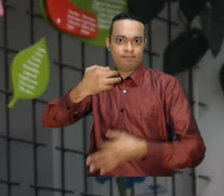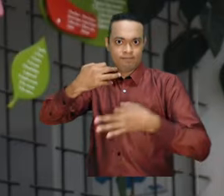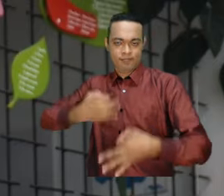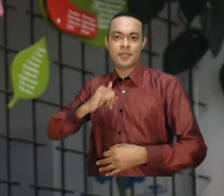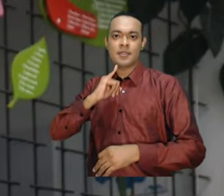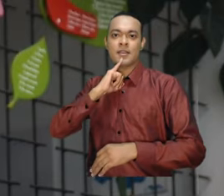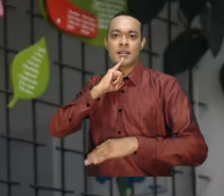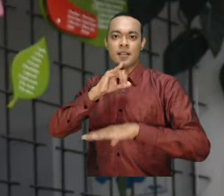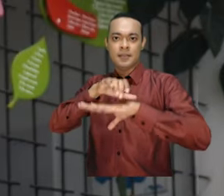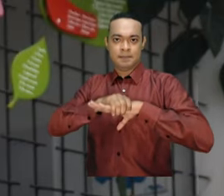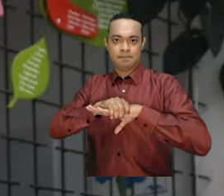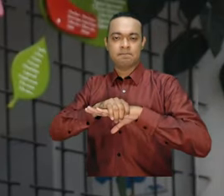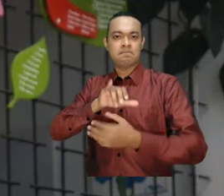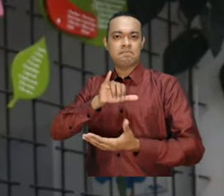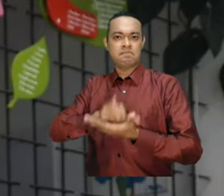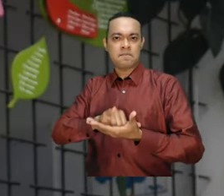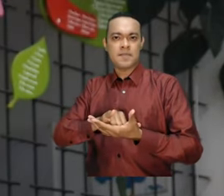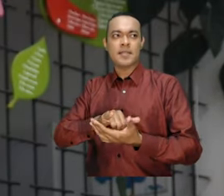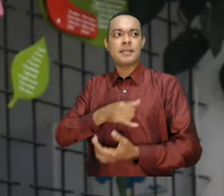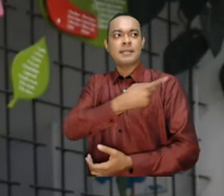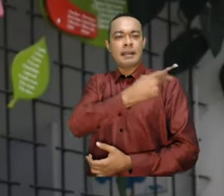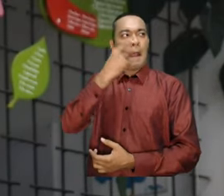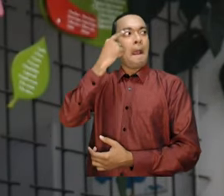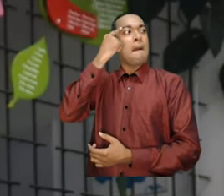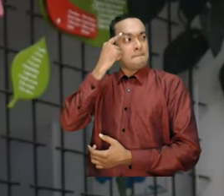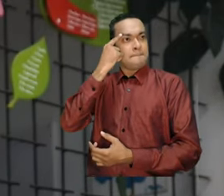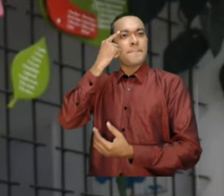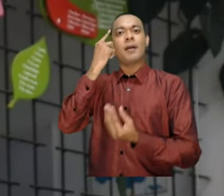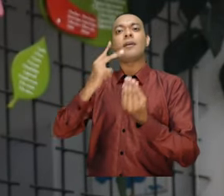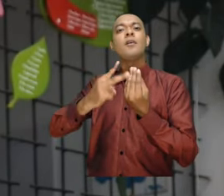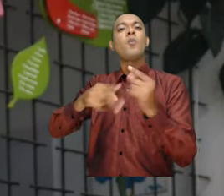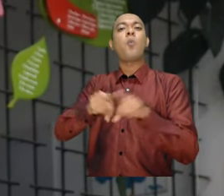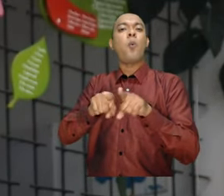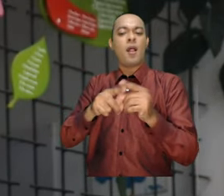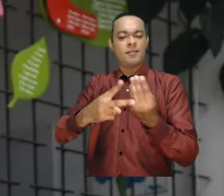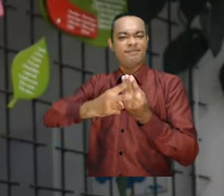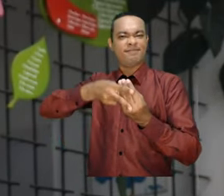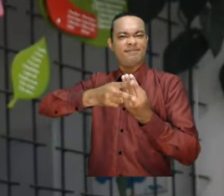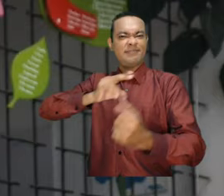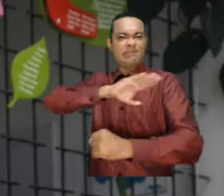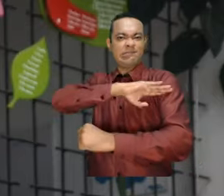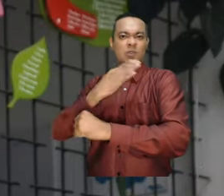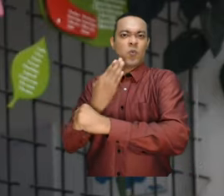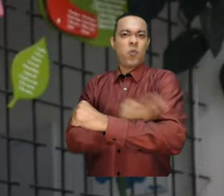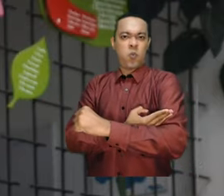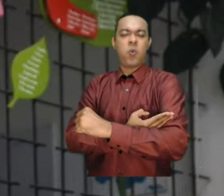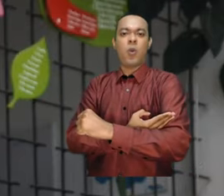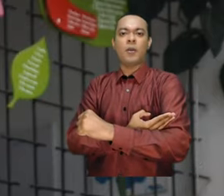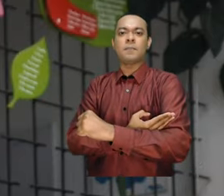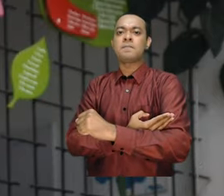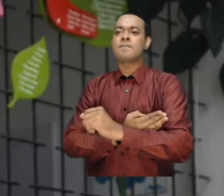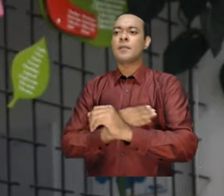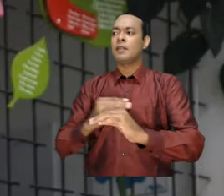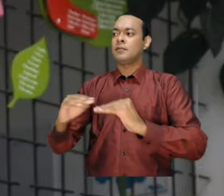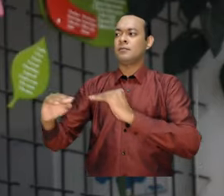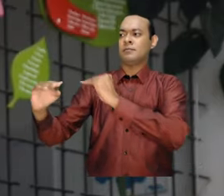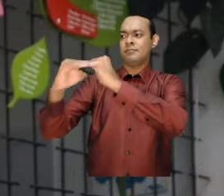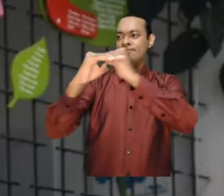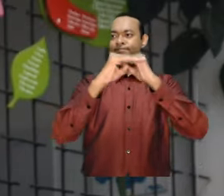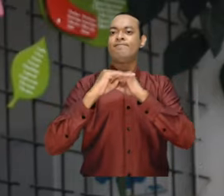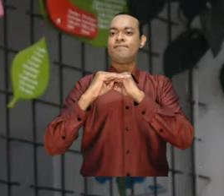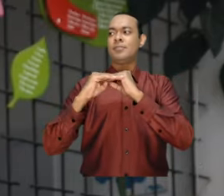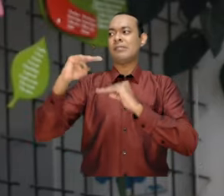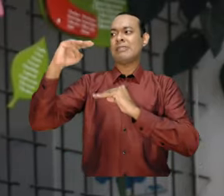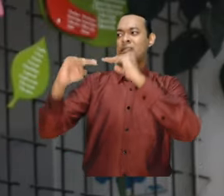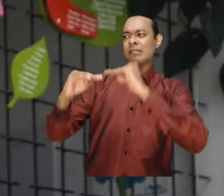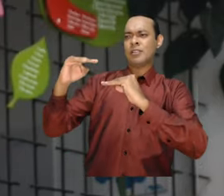inglés creemos y vimos en el inglés una herramienta muy poderosa para cerrar brechas